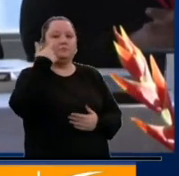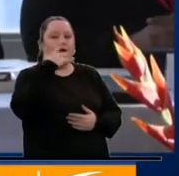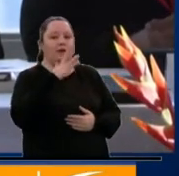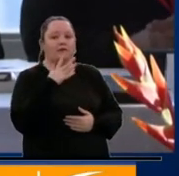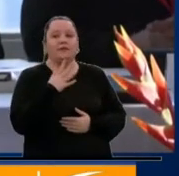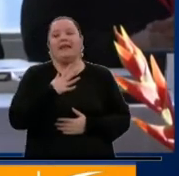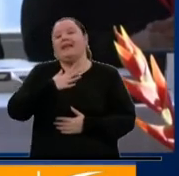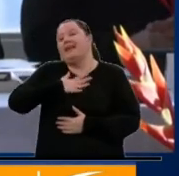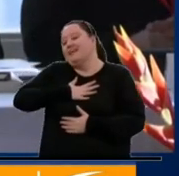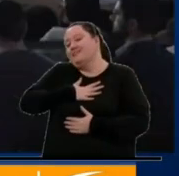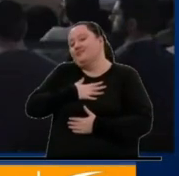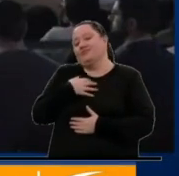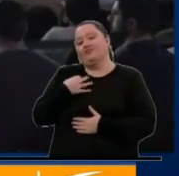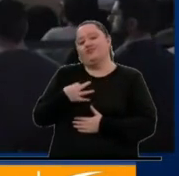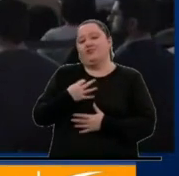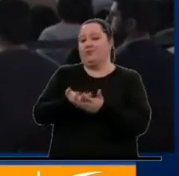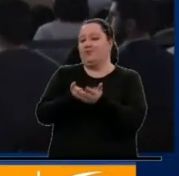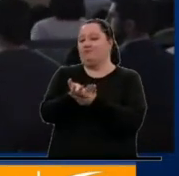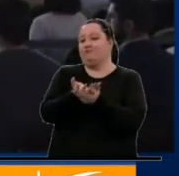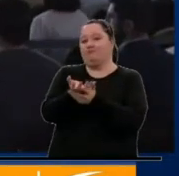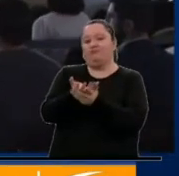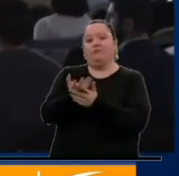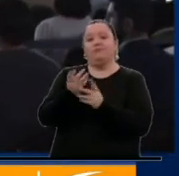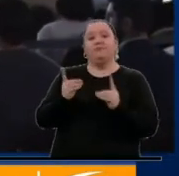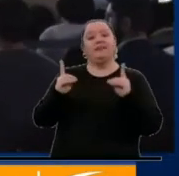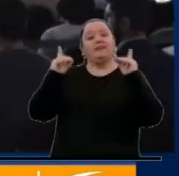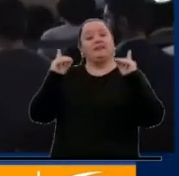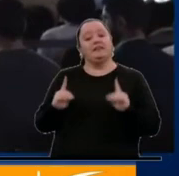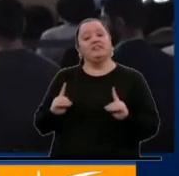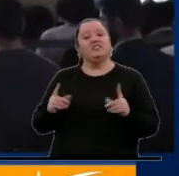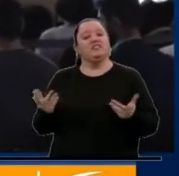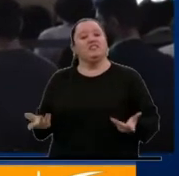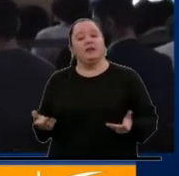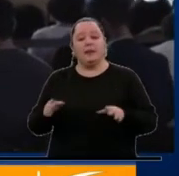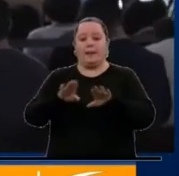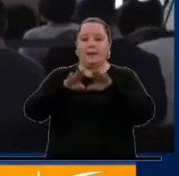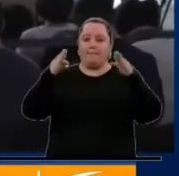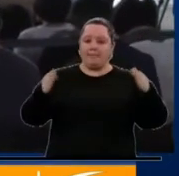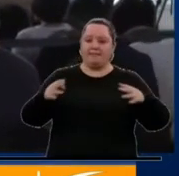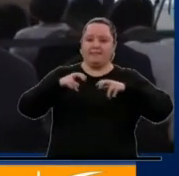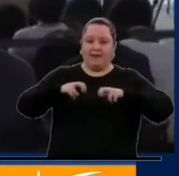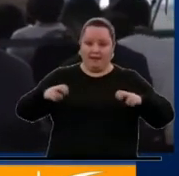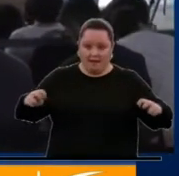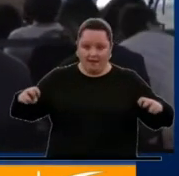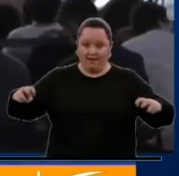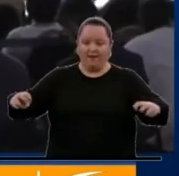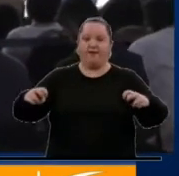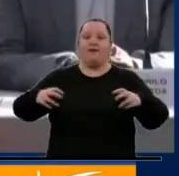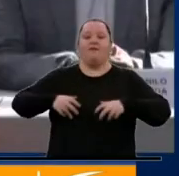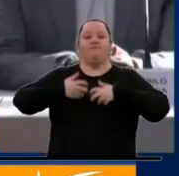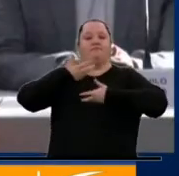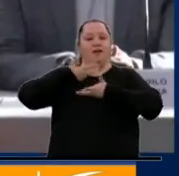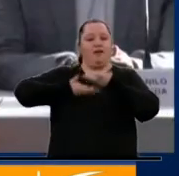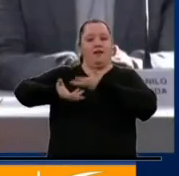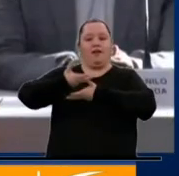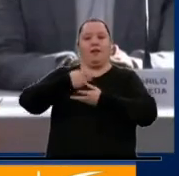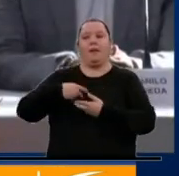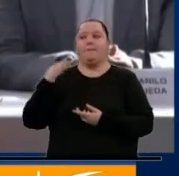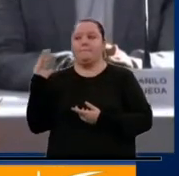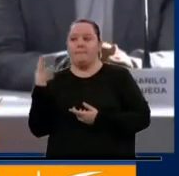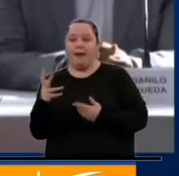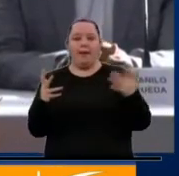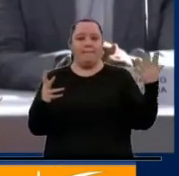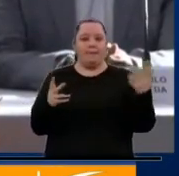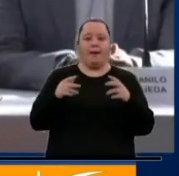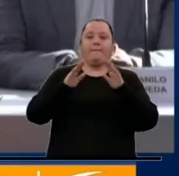lo que siempre recomiendo es las decisiones se toman en la mesa de negociación y se comunican por las partes, es decir,